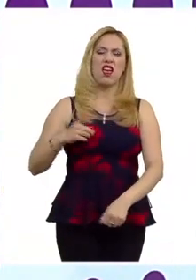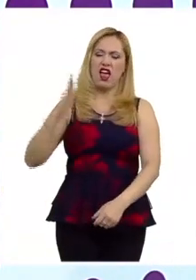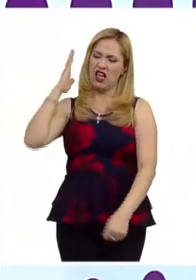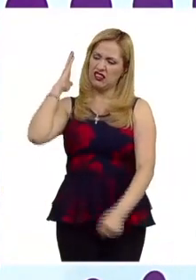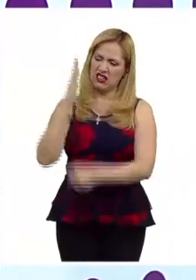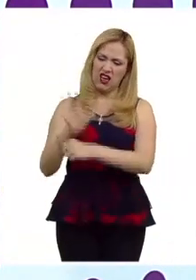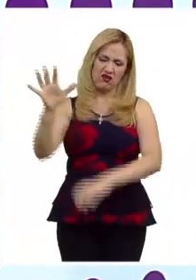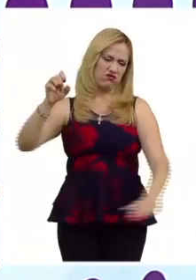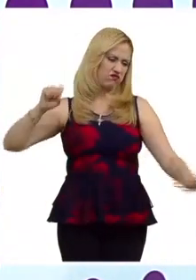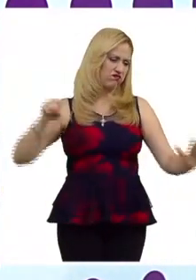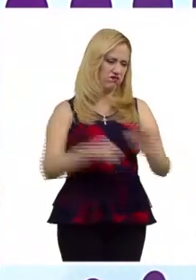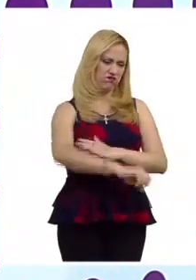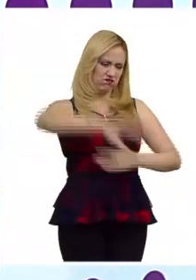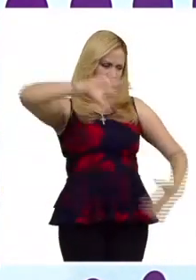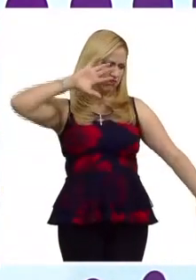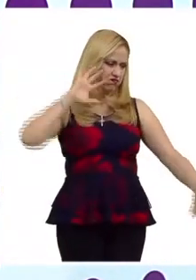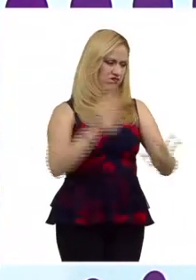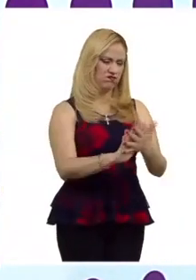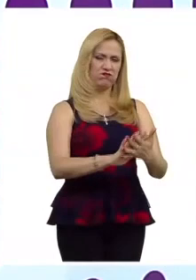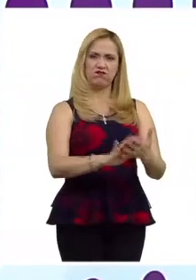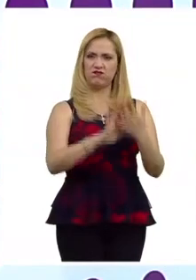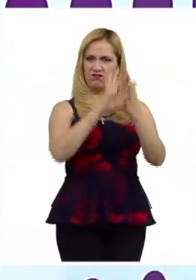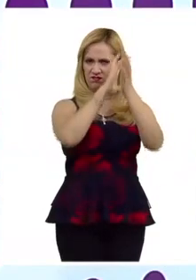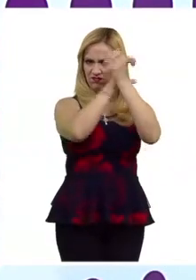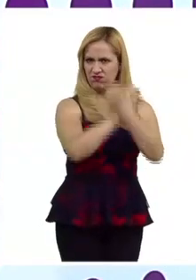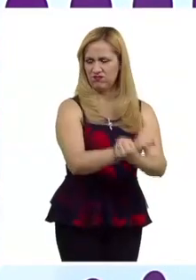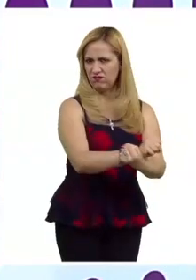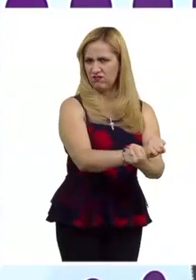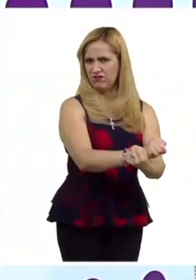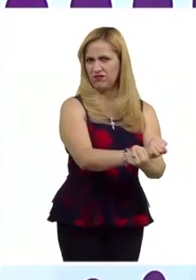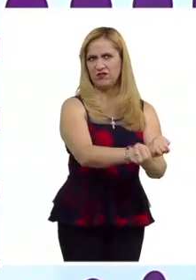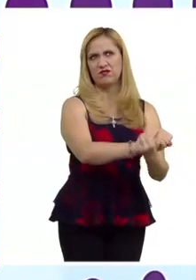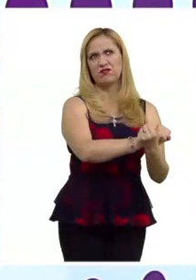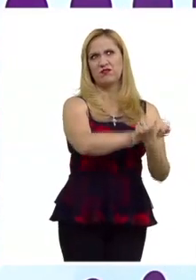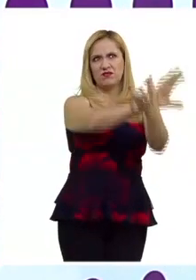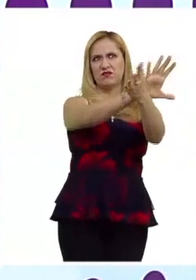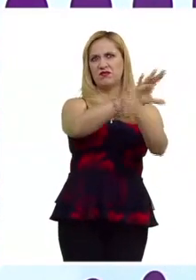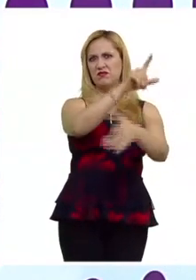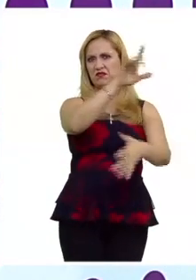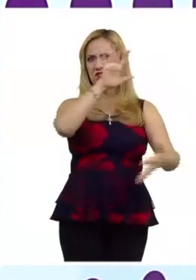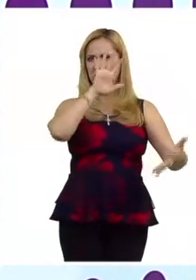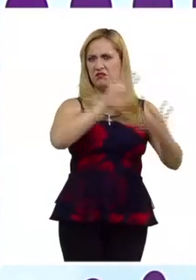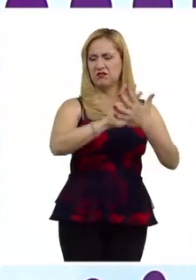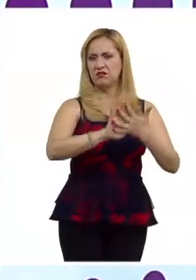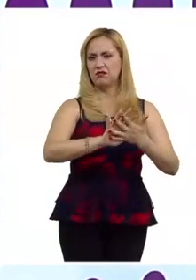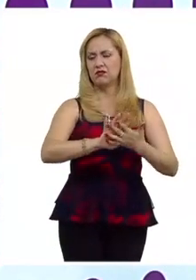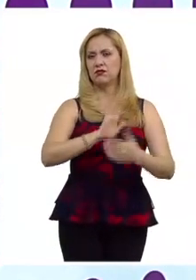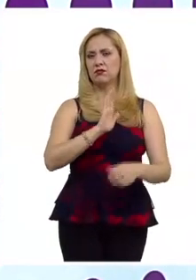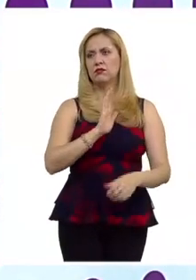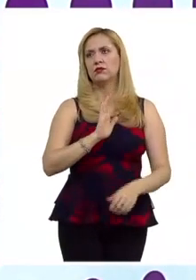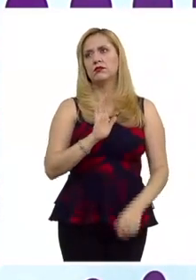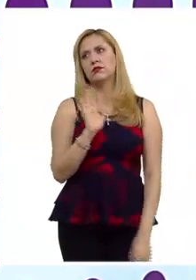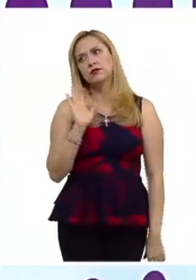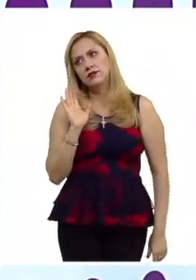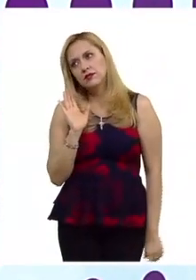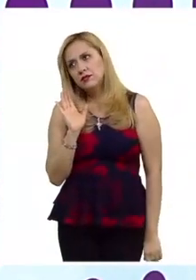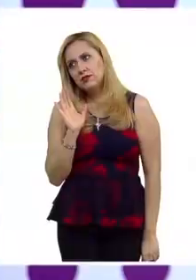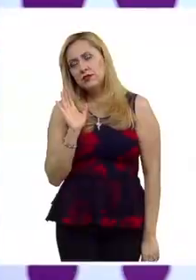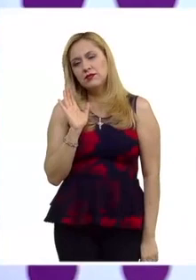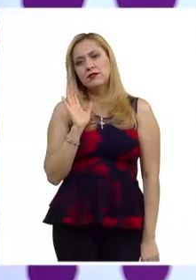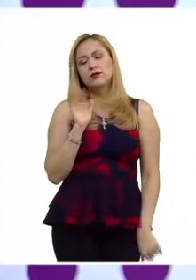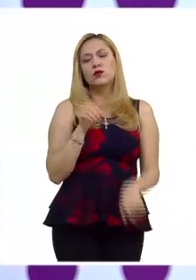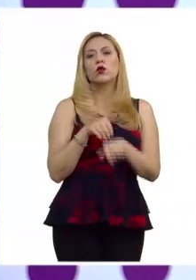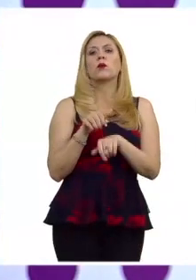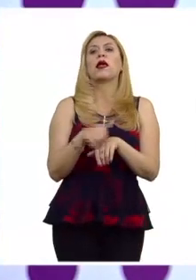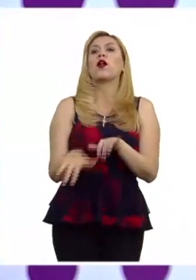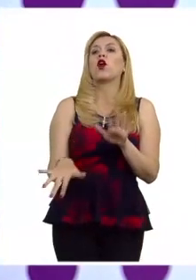penalizarlo, hay que sujetarlo al proceso penal y a una sanción penal. Eso en su Recomendación General número